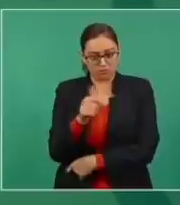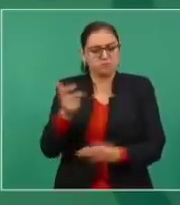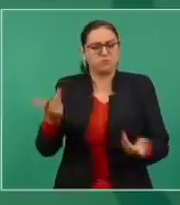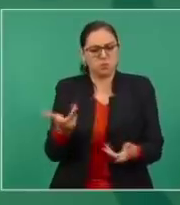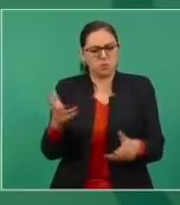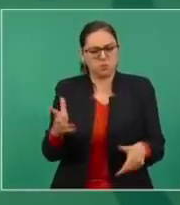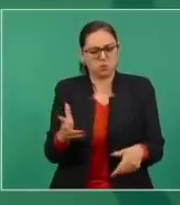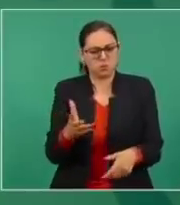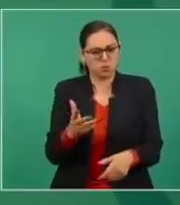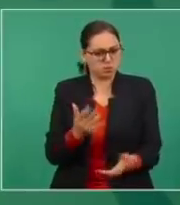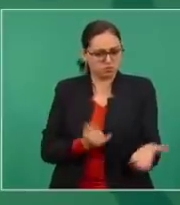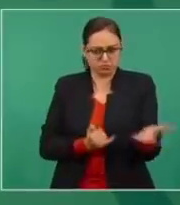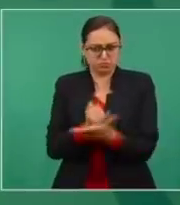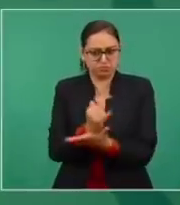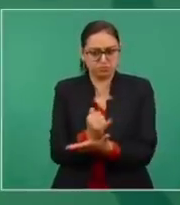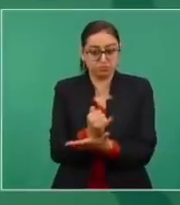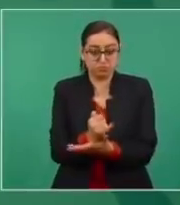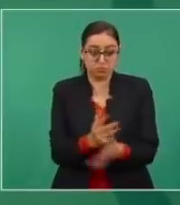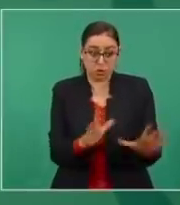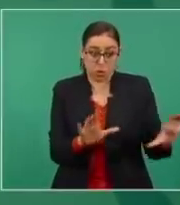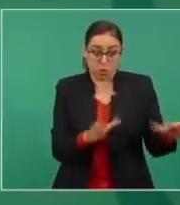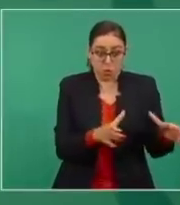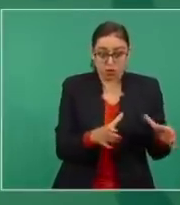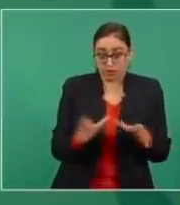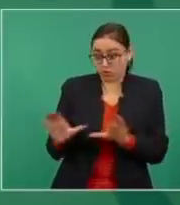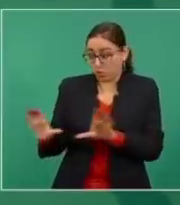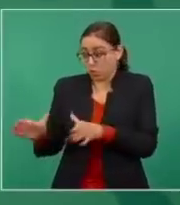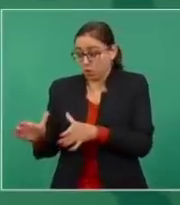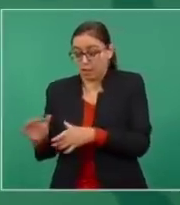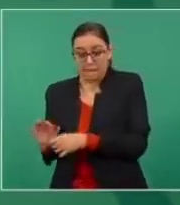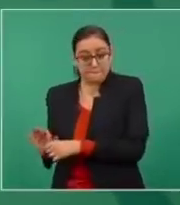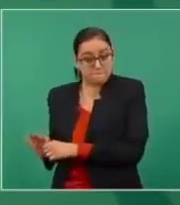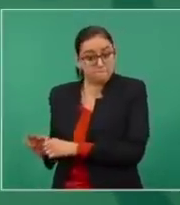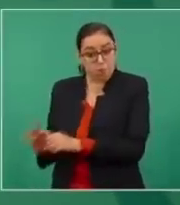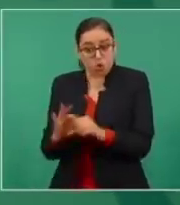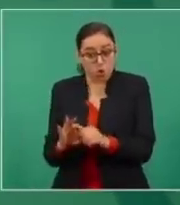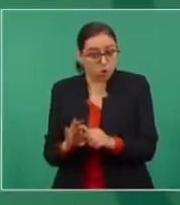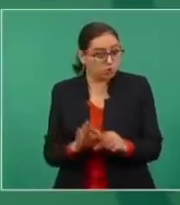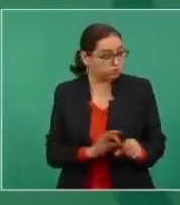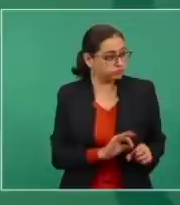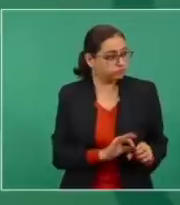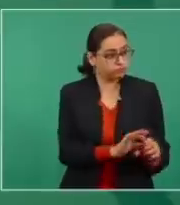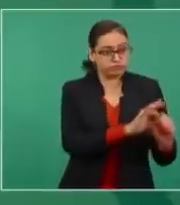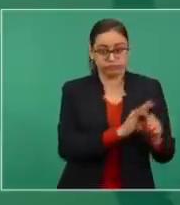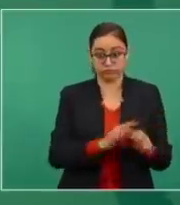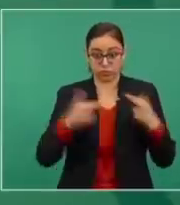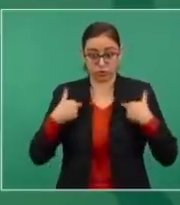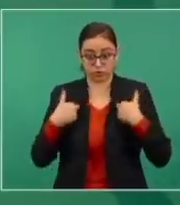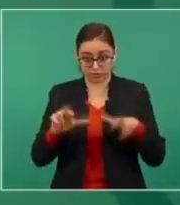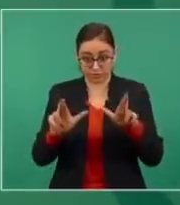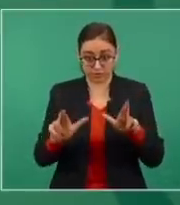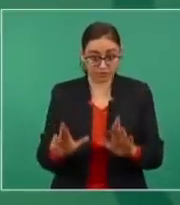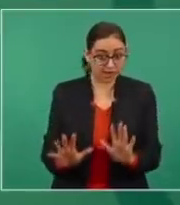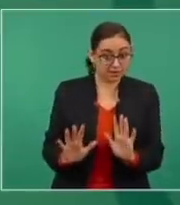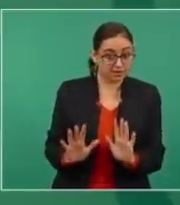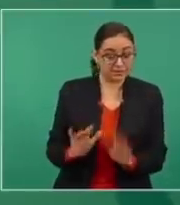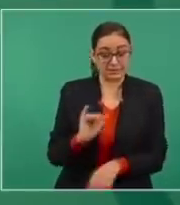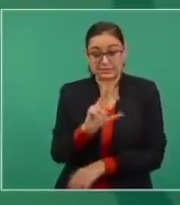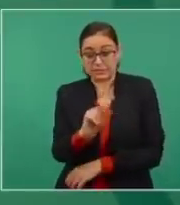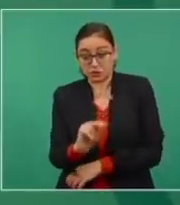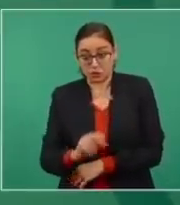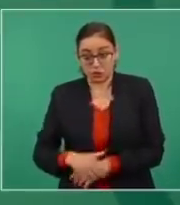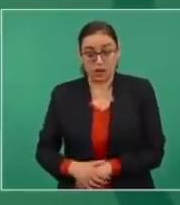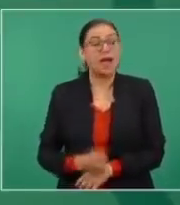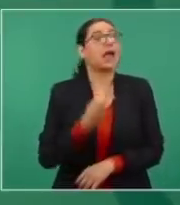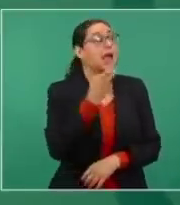respaldo de la mayoría, si no es que de todos los miembros de una comunidad. Ese es